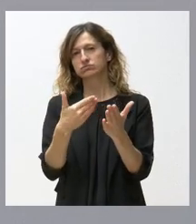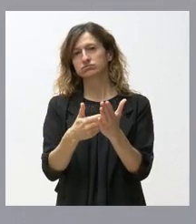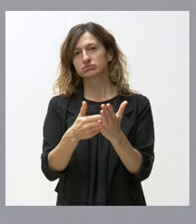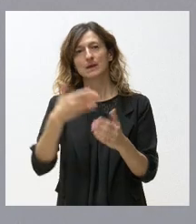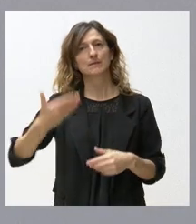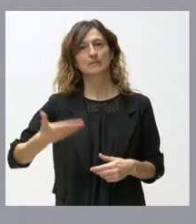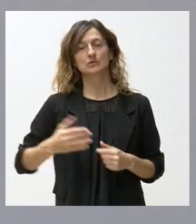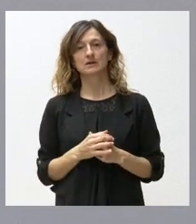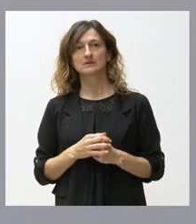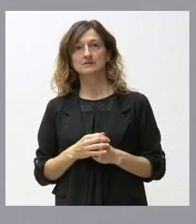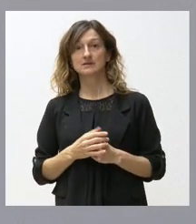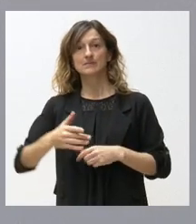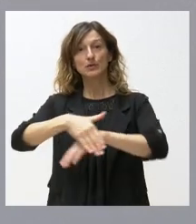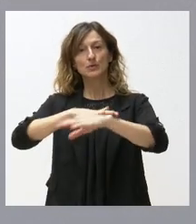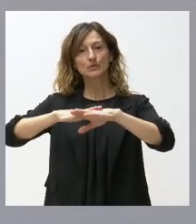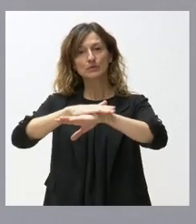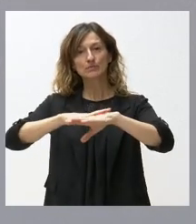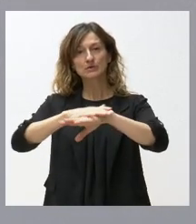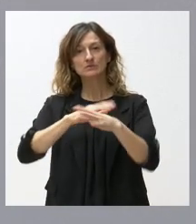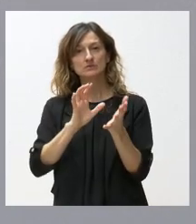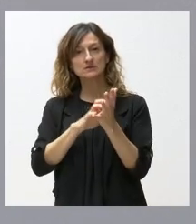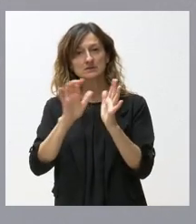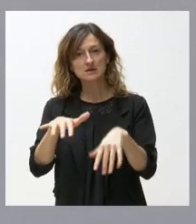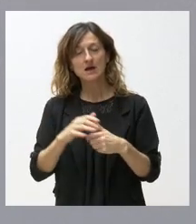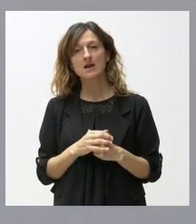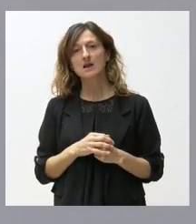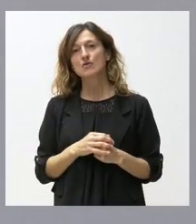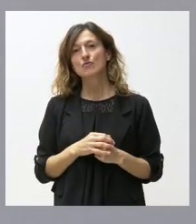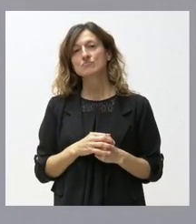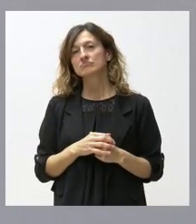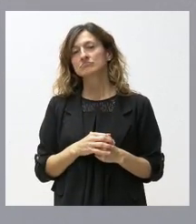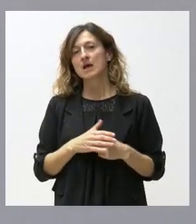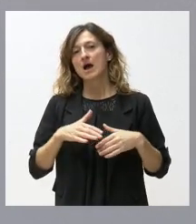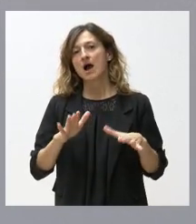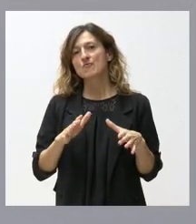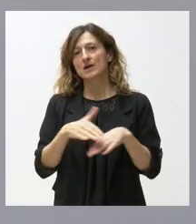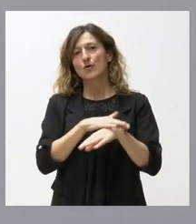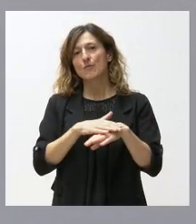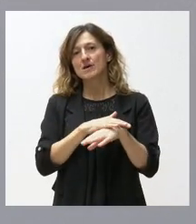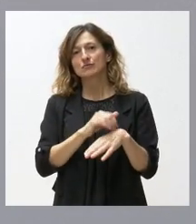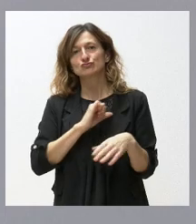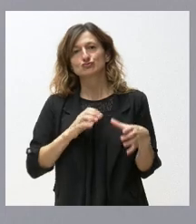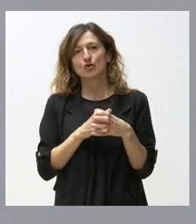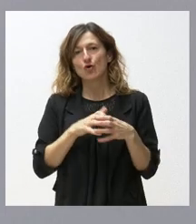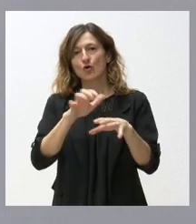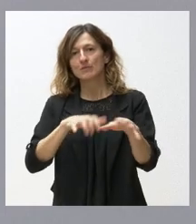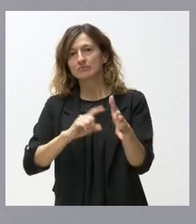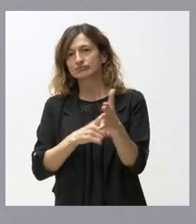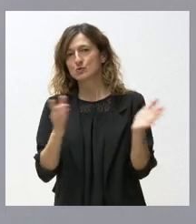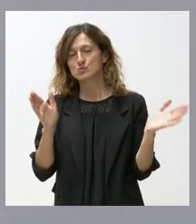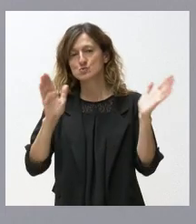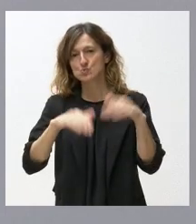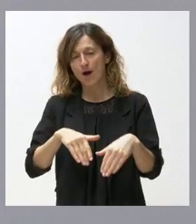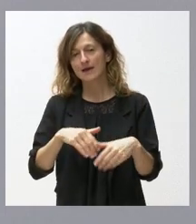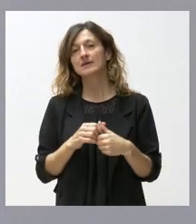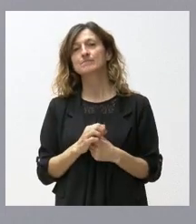que el Gobierno de Castilla y León, aunque esté en solitario y aunque no tenga una mayoría absoluta parlamentaria para poder